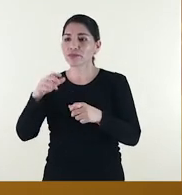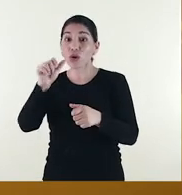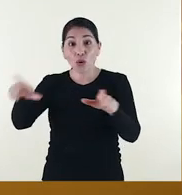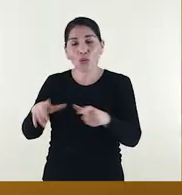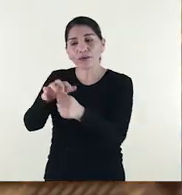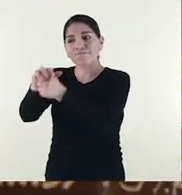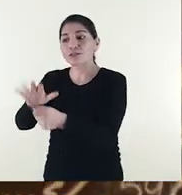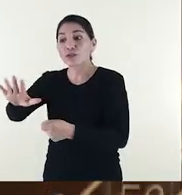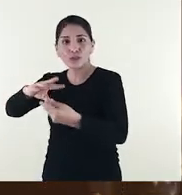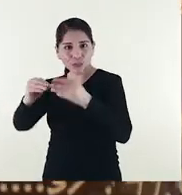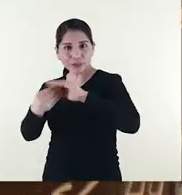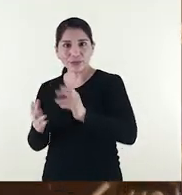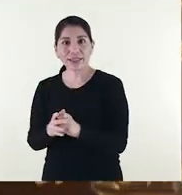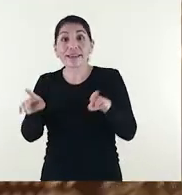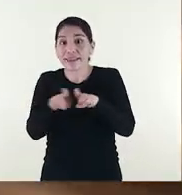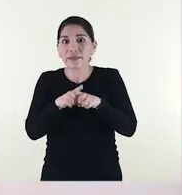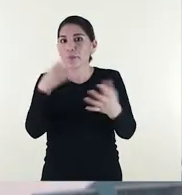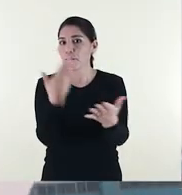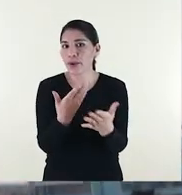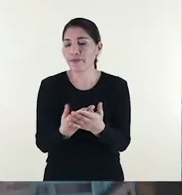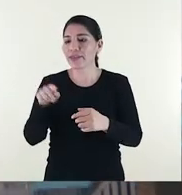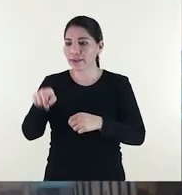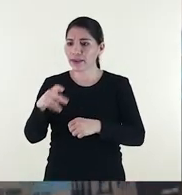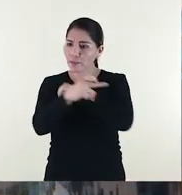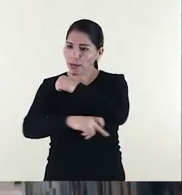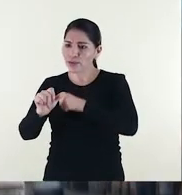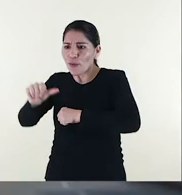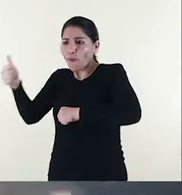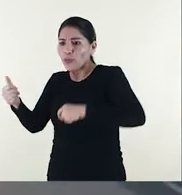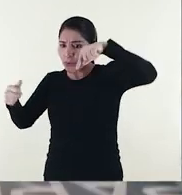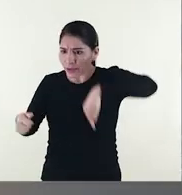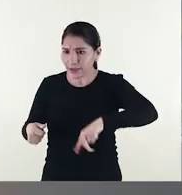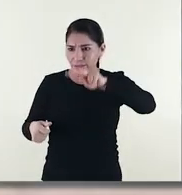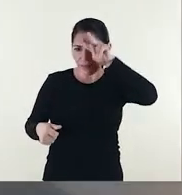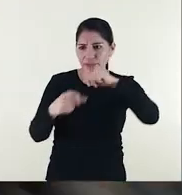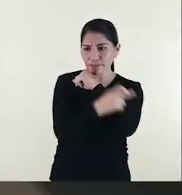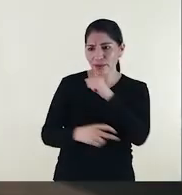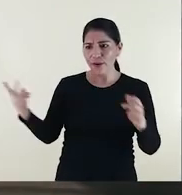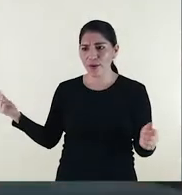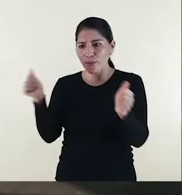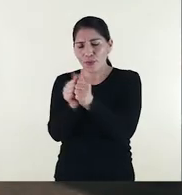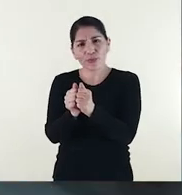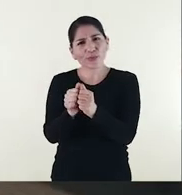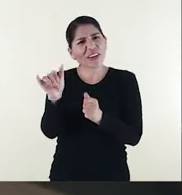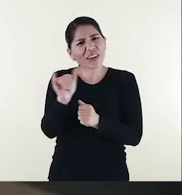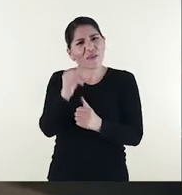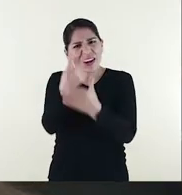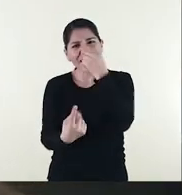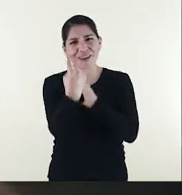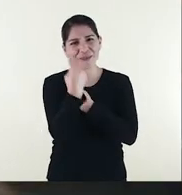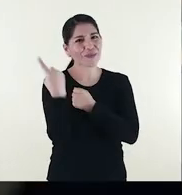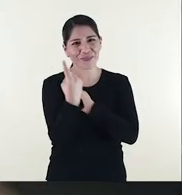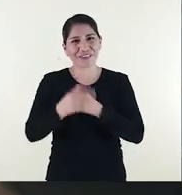subterráneos. Es patrimonio cultural. Pero también es testimonio de cómo una cultura migrante se puede insertar tanto en la